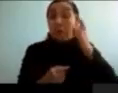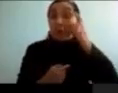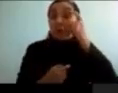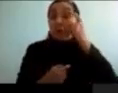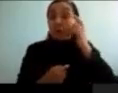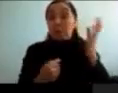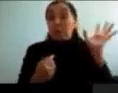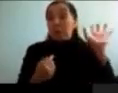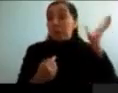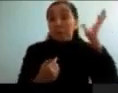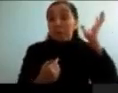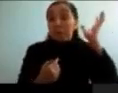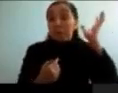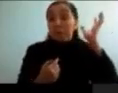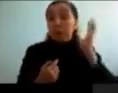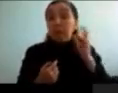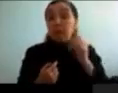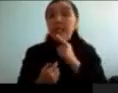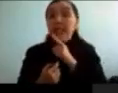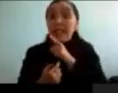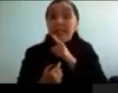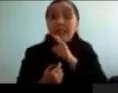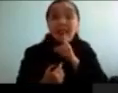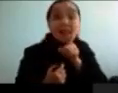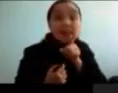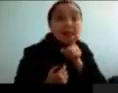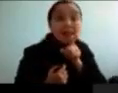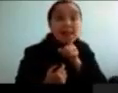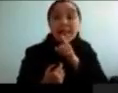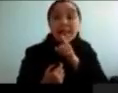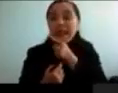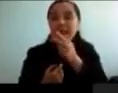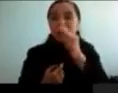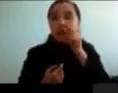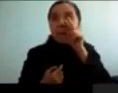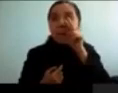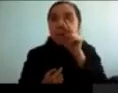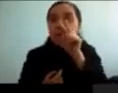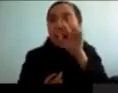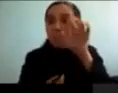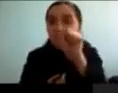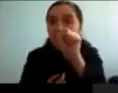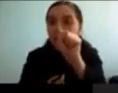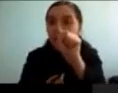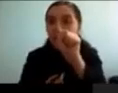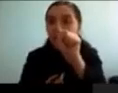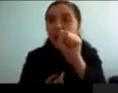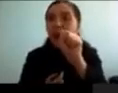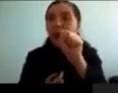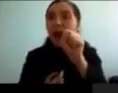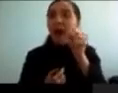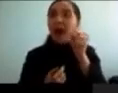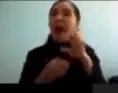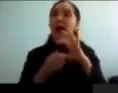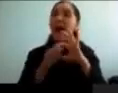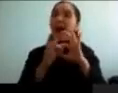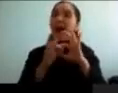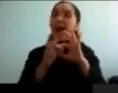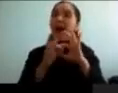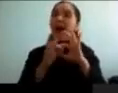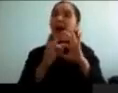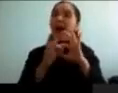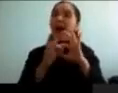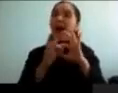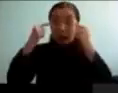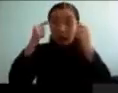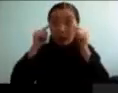señalaba la dirección, donde iba a tirar la pelota, en el servicio. Agassi se dio cuenta de eso, y gracias a eso, su campo visual, su mundo atencional, se redujo,